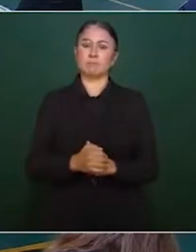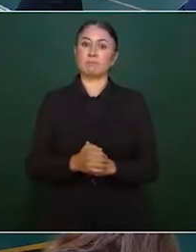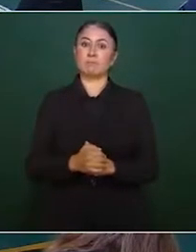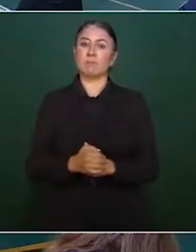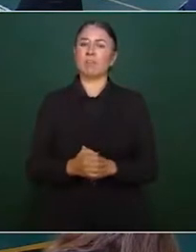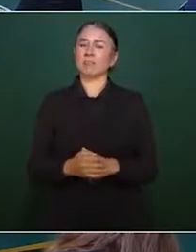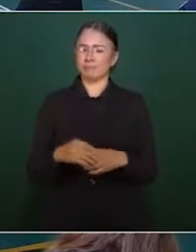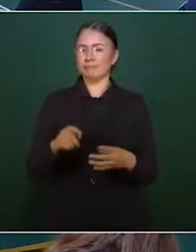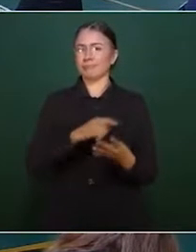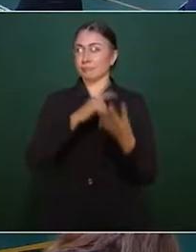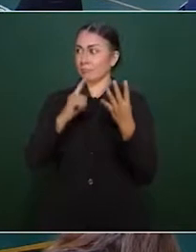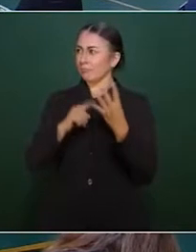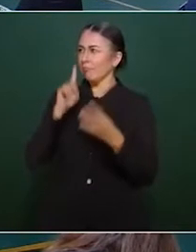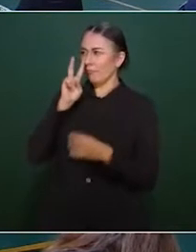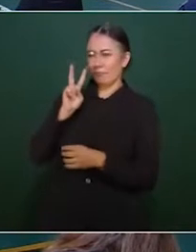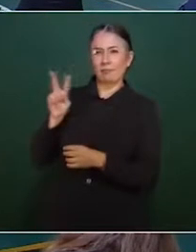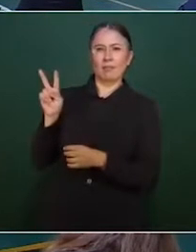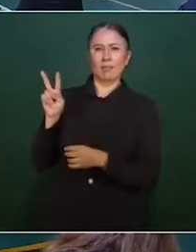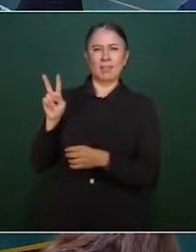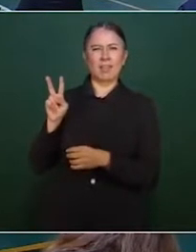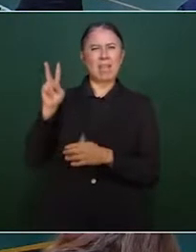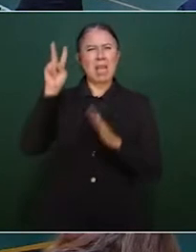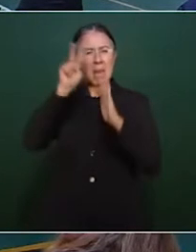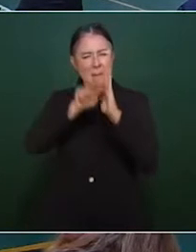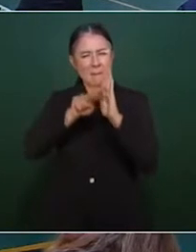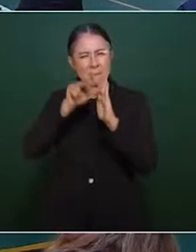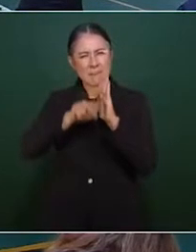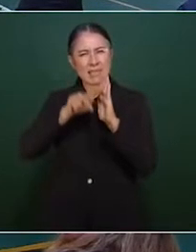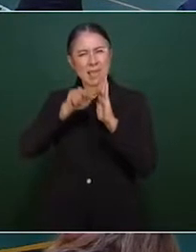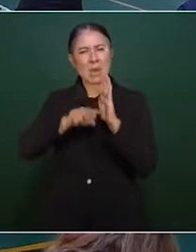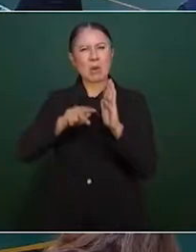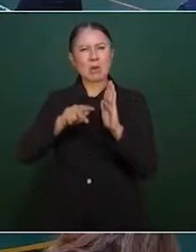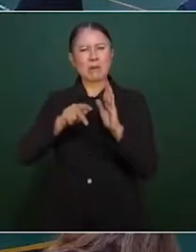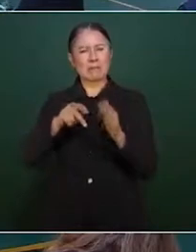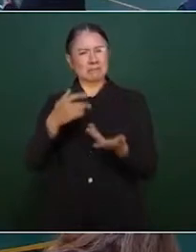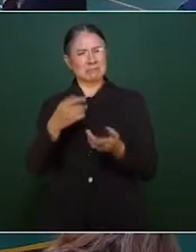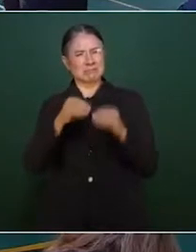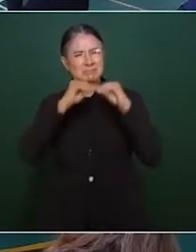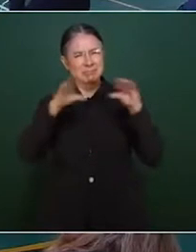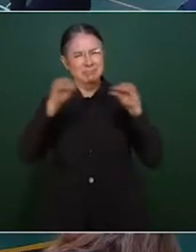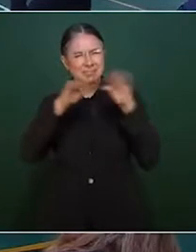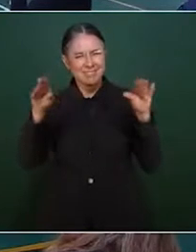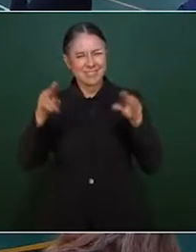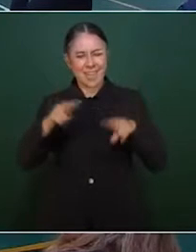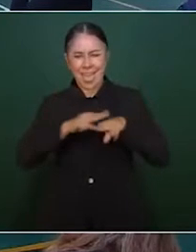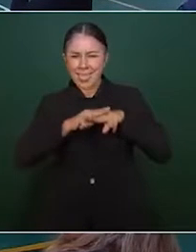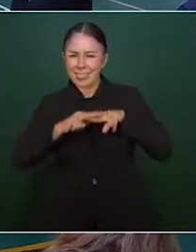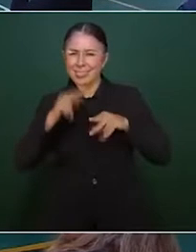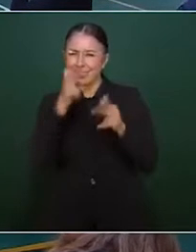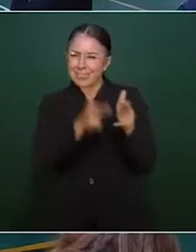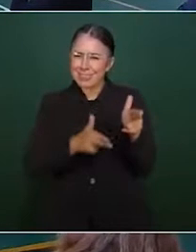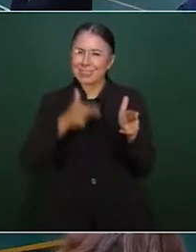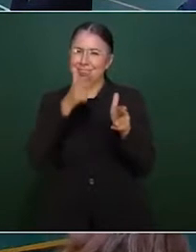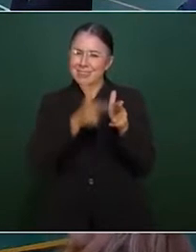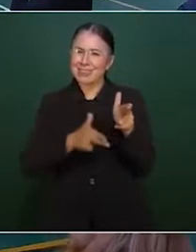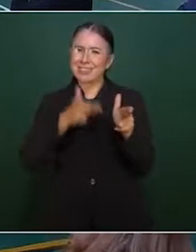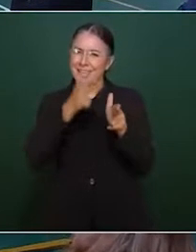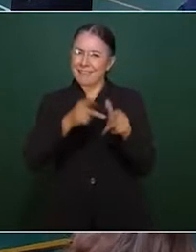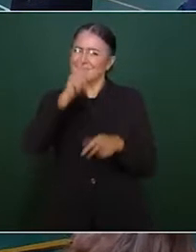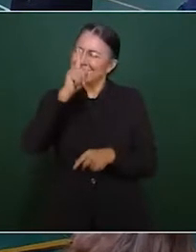mentira sobre un video del presidente dentro de un tren que llegará al aeropuerto de Santa Lucía.